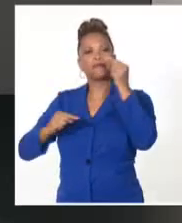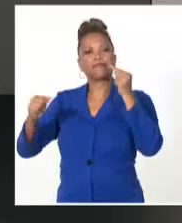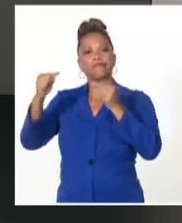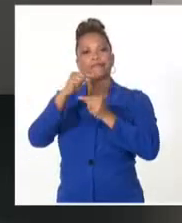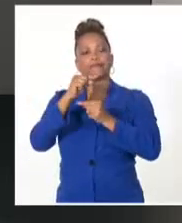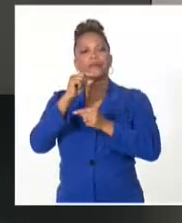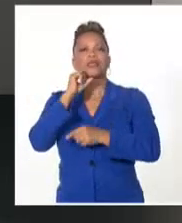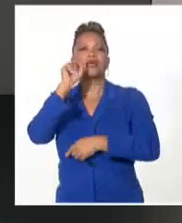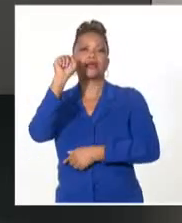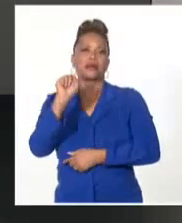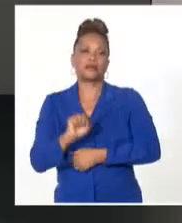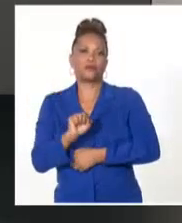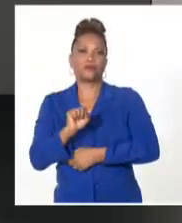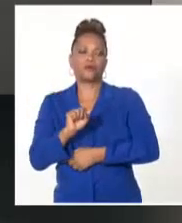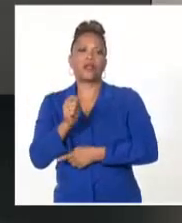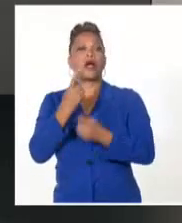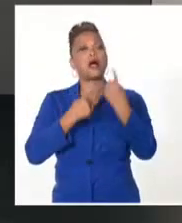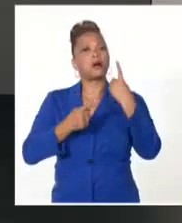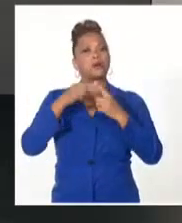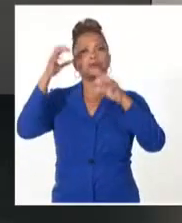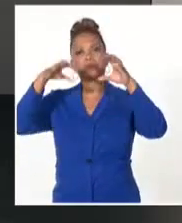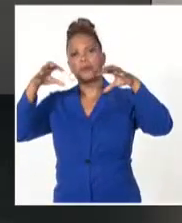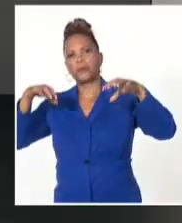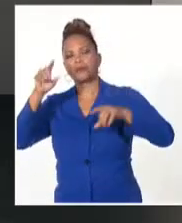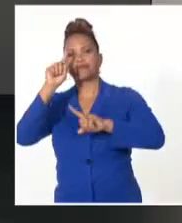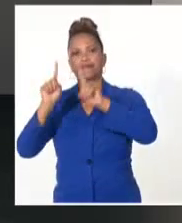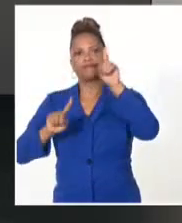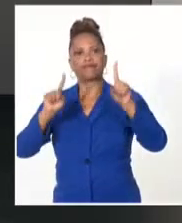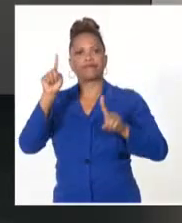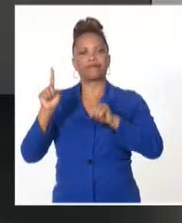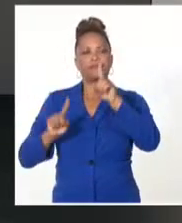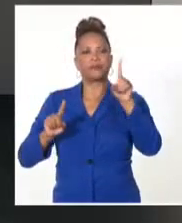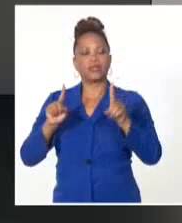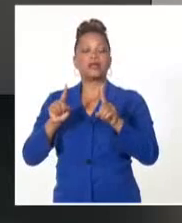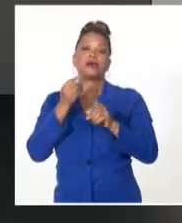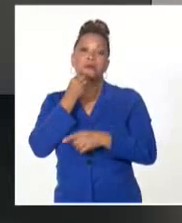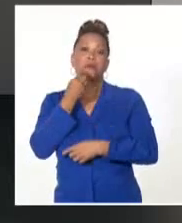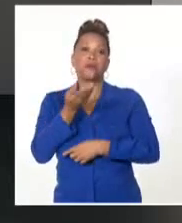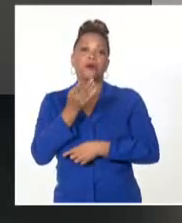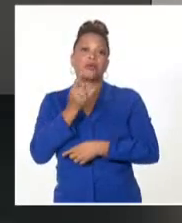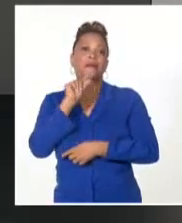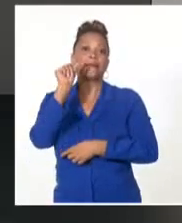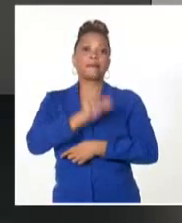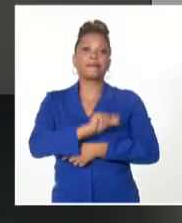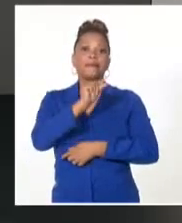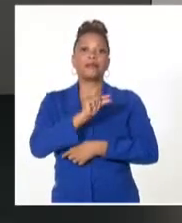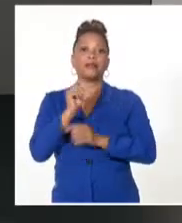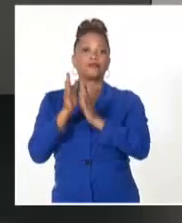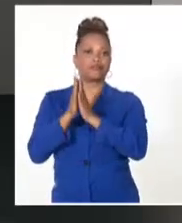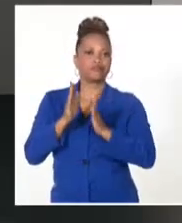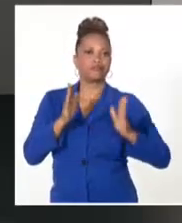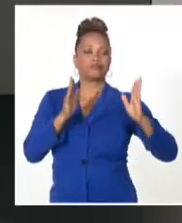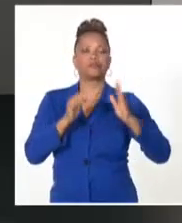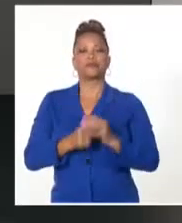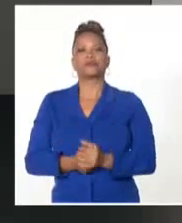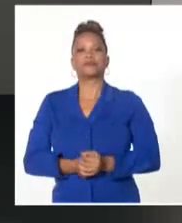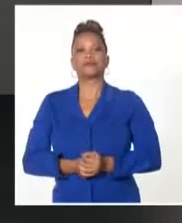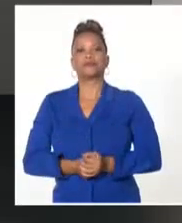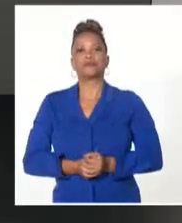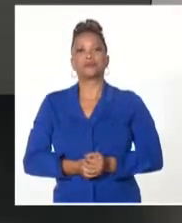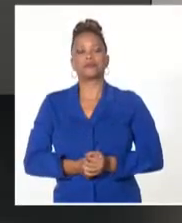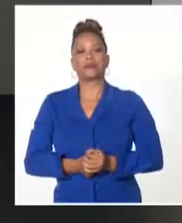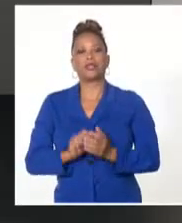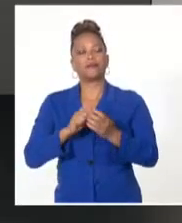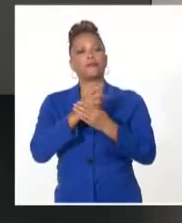interior y sur, con algunos chubascos, lluvias y tormentas eléctricas que serán más aislados en el resto del archipiélago. Y en cuanto a la